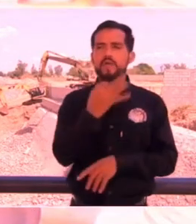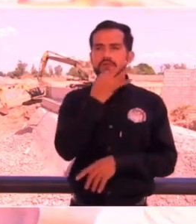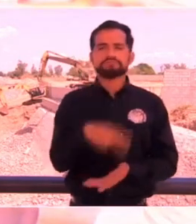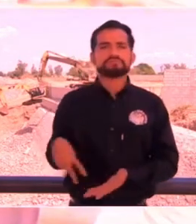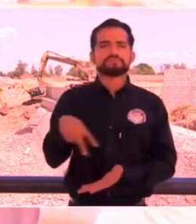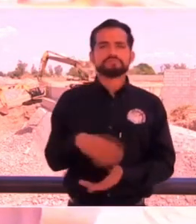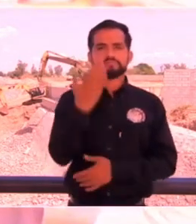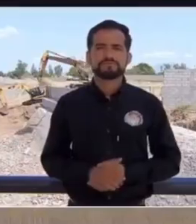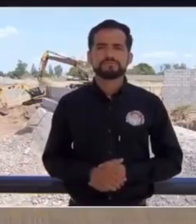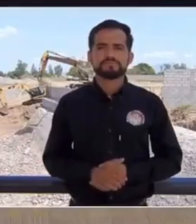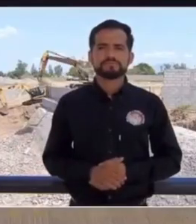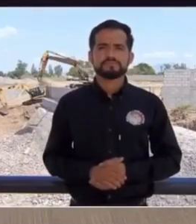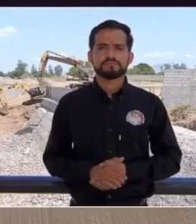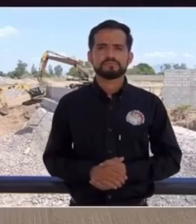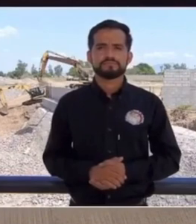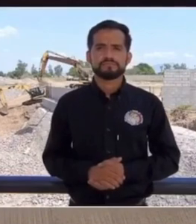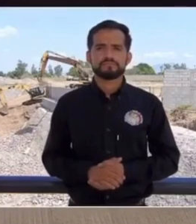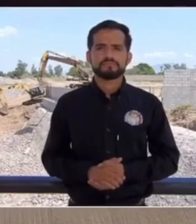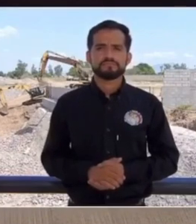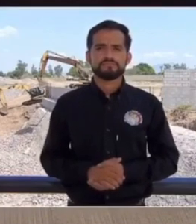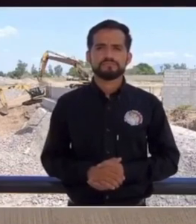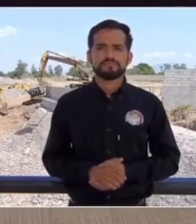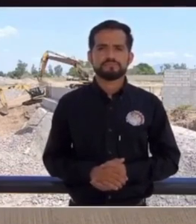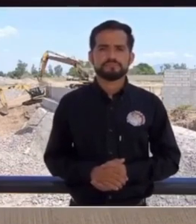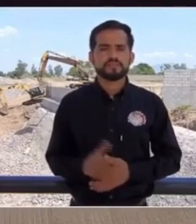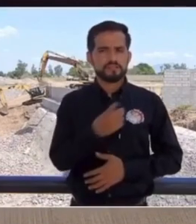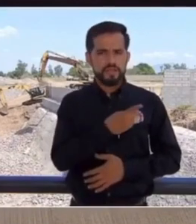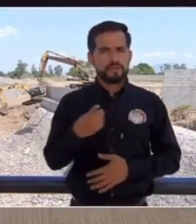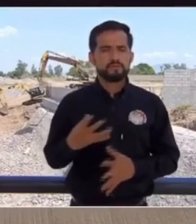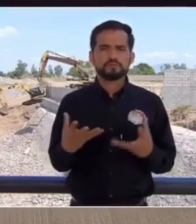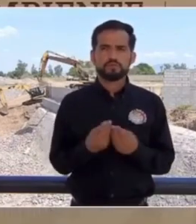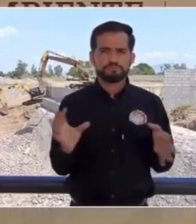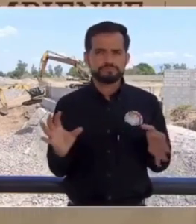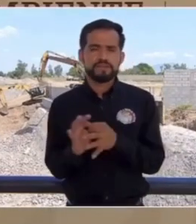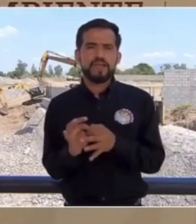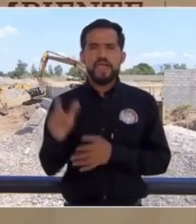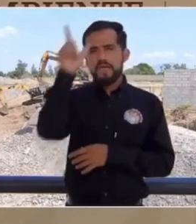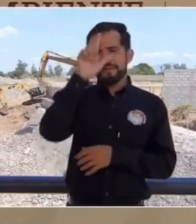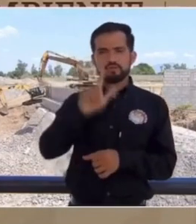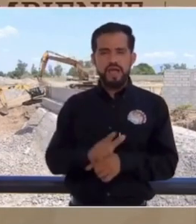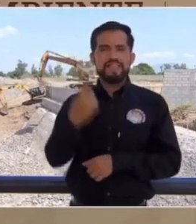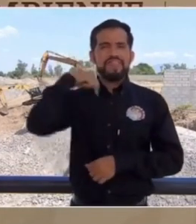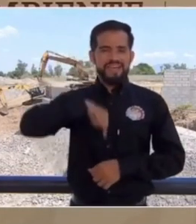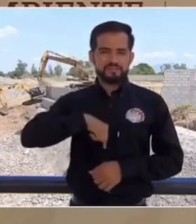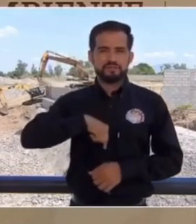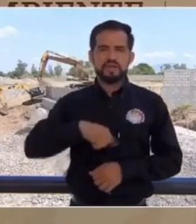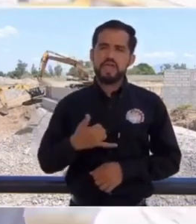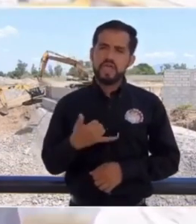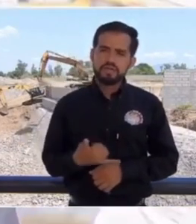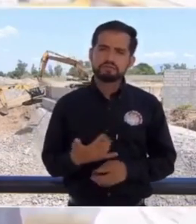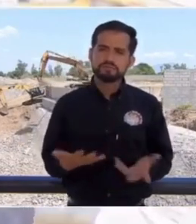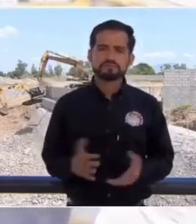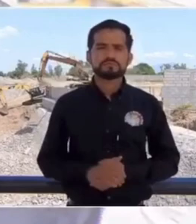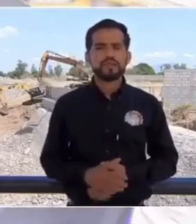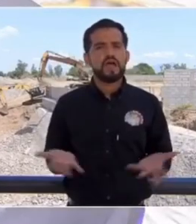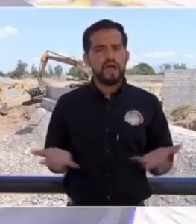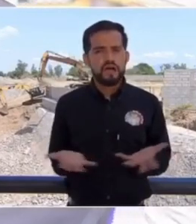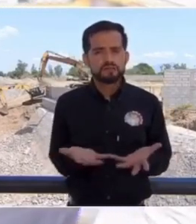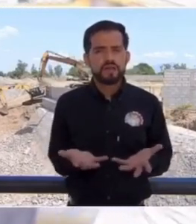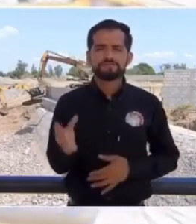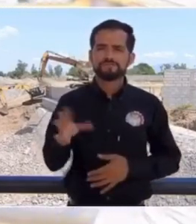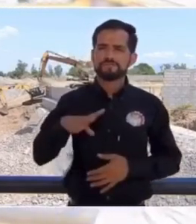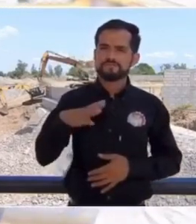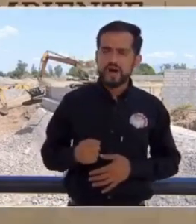minuto de silencio. Hay que fortalecernos en lo espiritual y darle mucho ánimo,